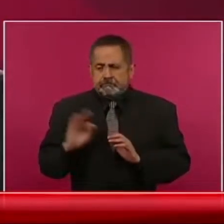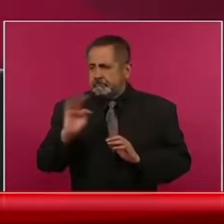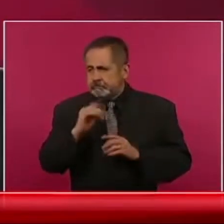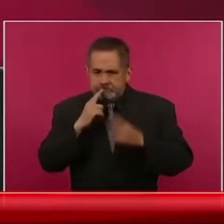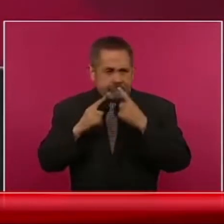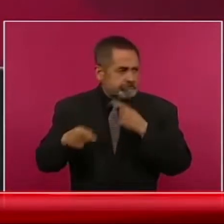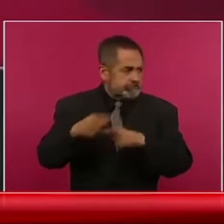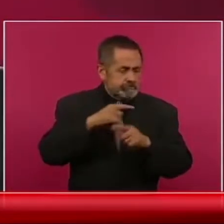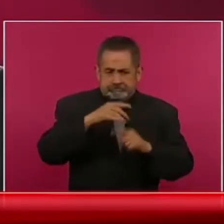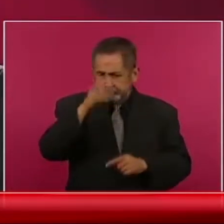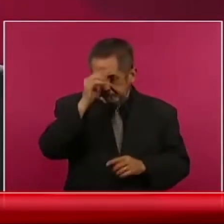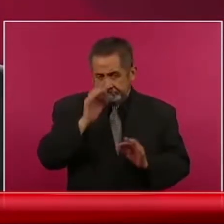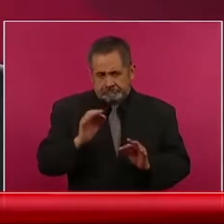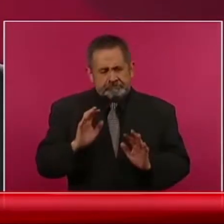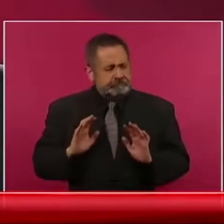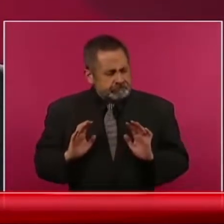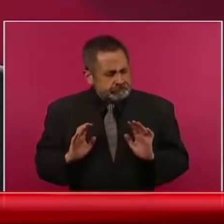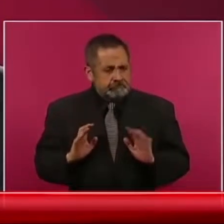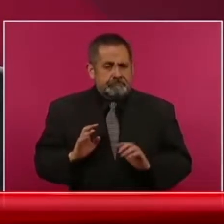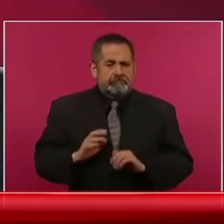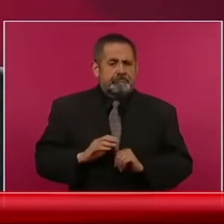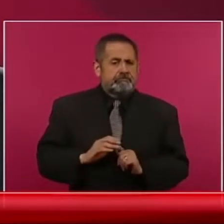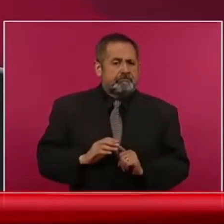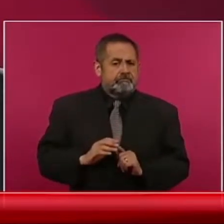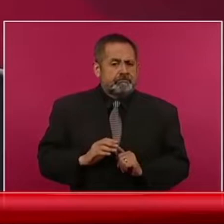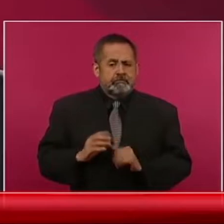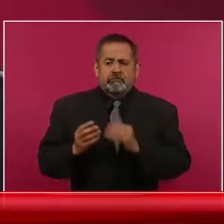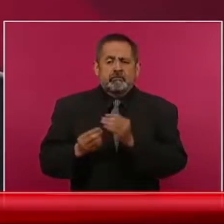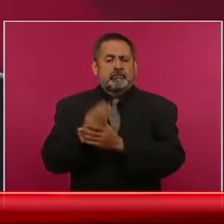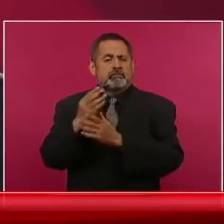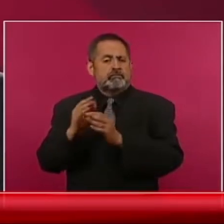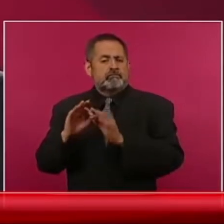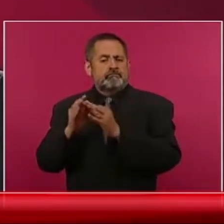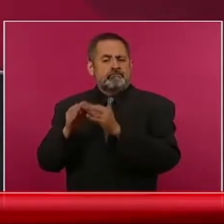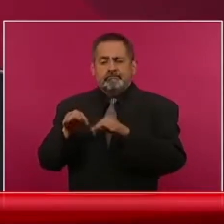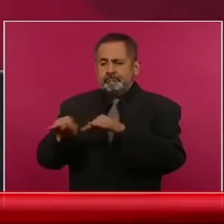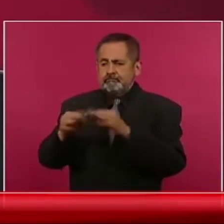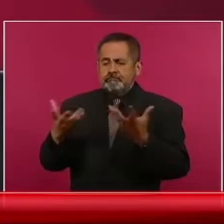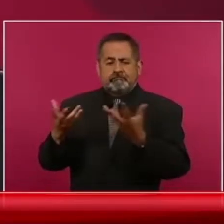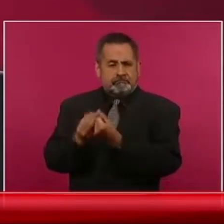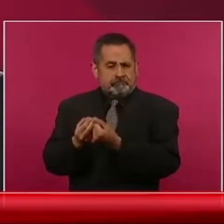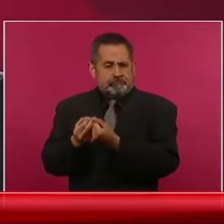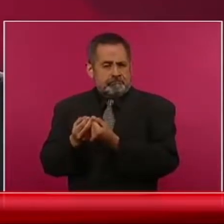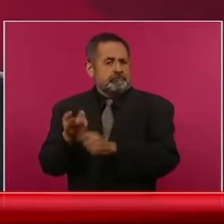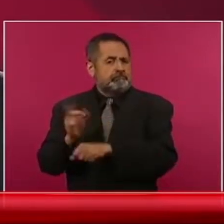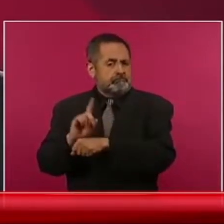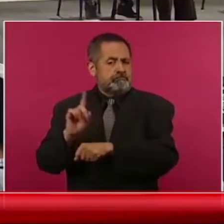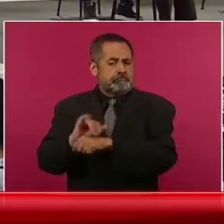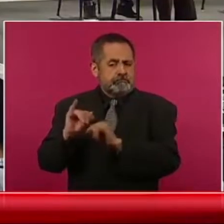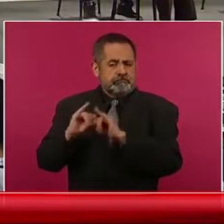esta nueva forma de gobierno,